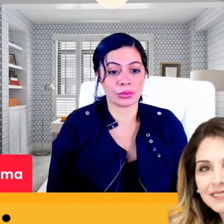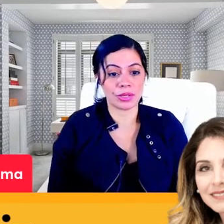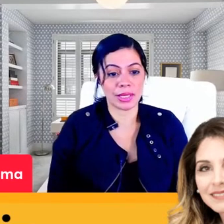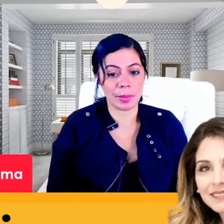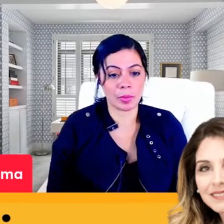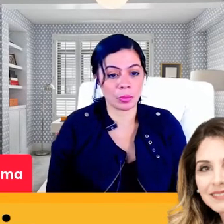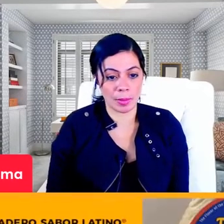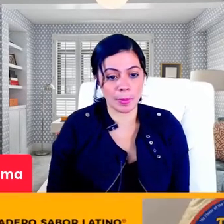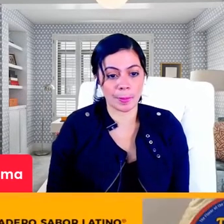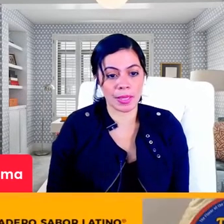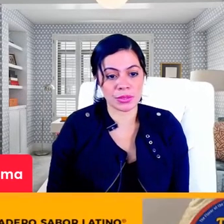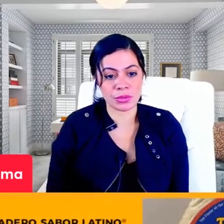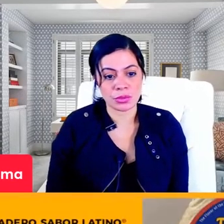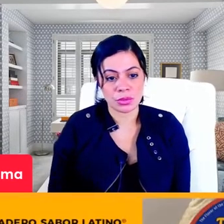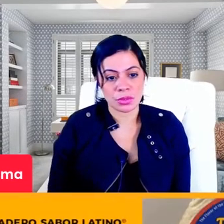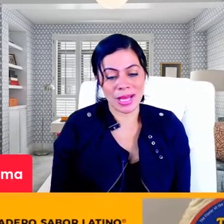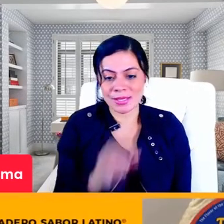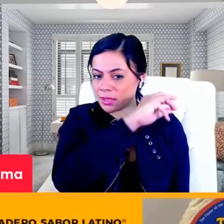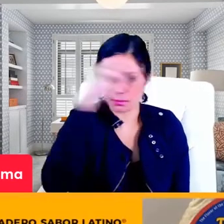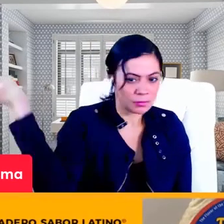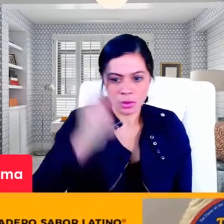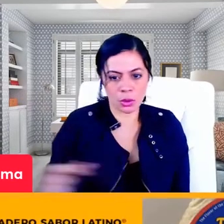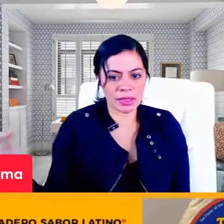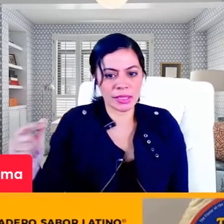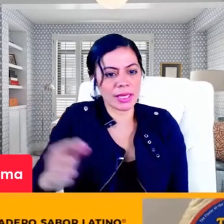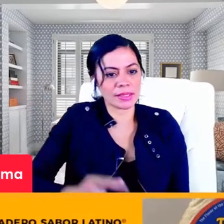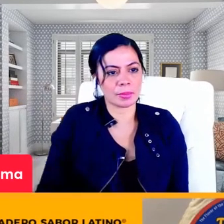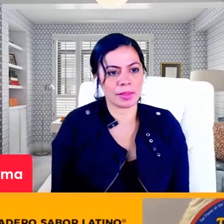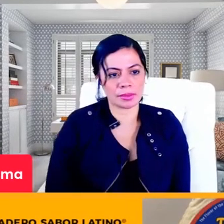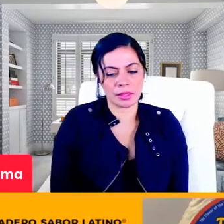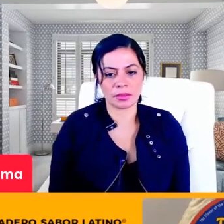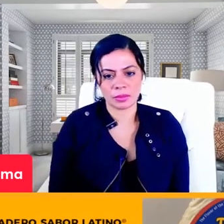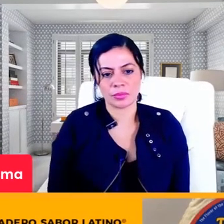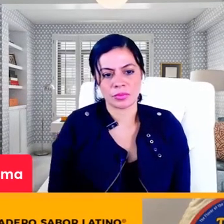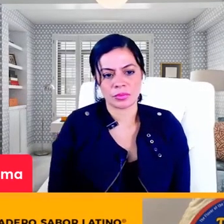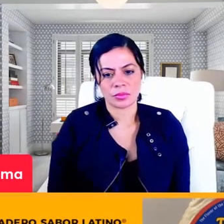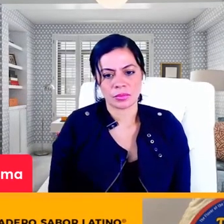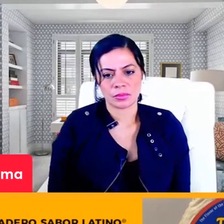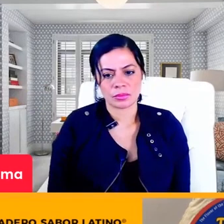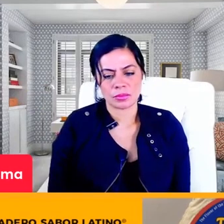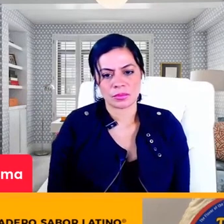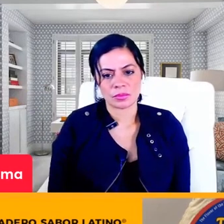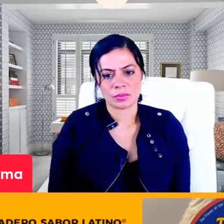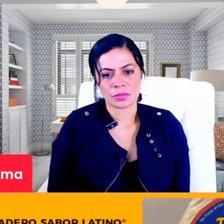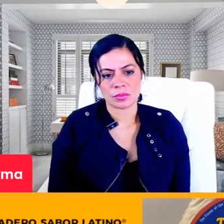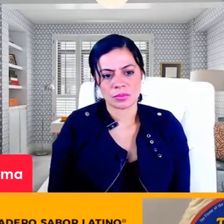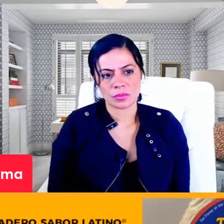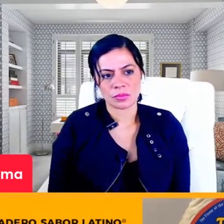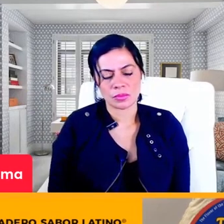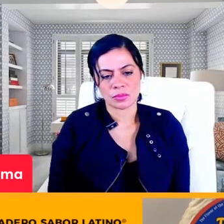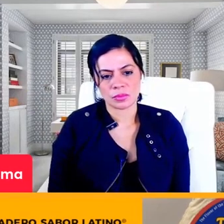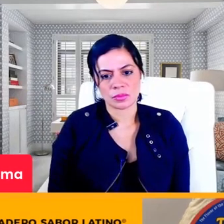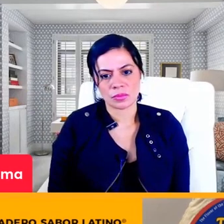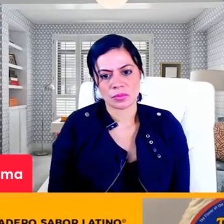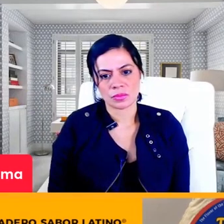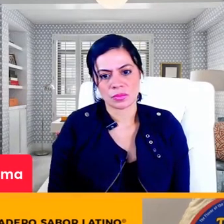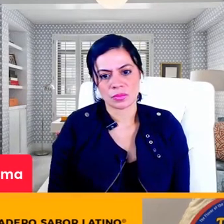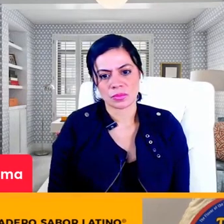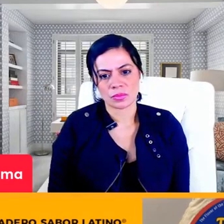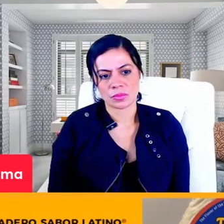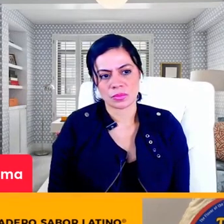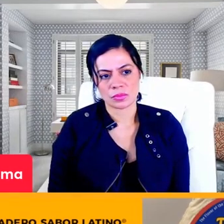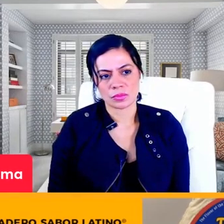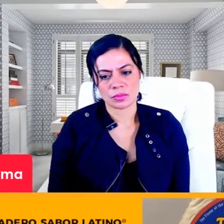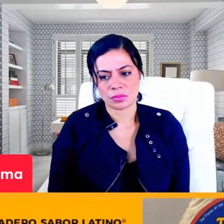porque hay que recordar, vamos por paz. Así. Con la tranquilidad tremenda. no pasa nada, no hay ningún solo policía de esos que ha hecho todas esas cosas